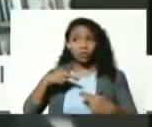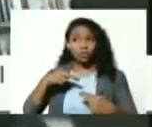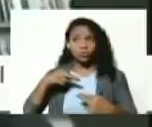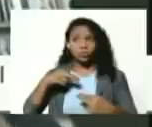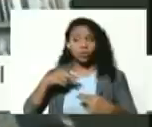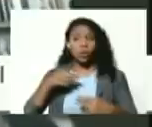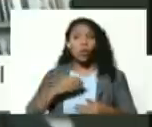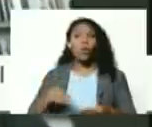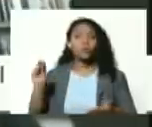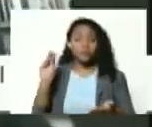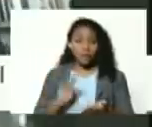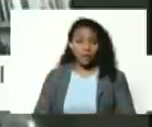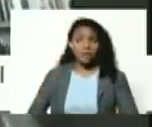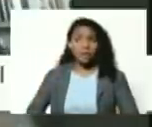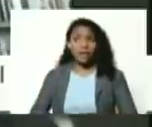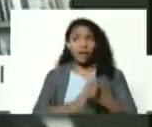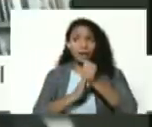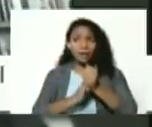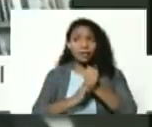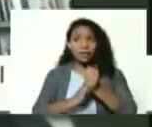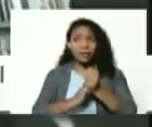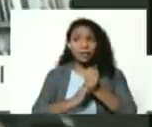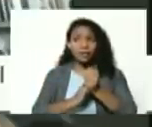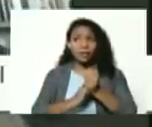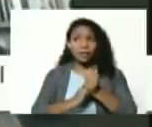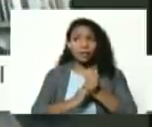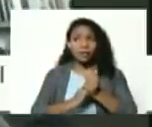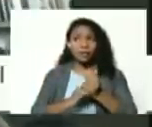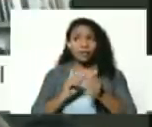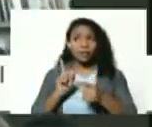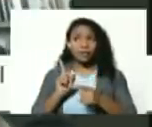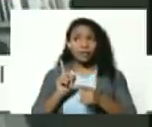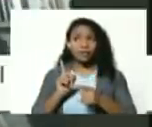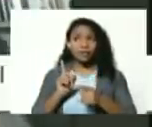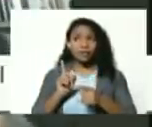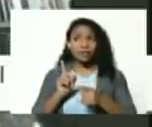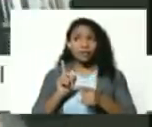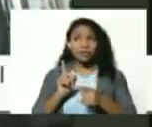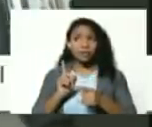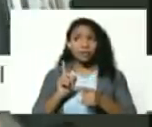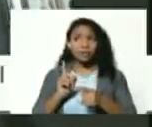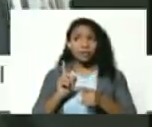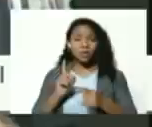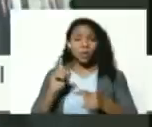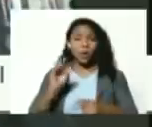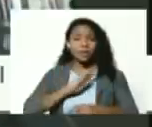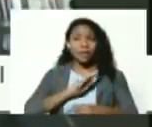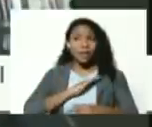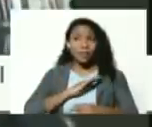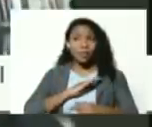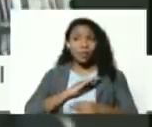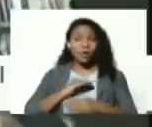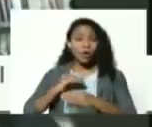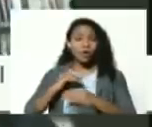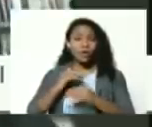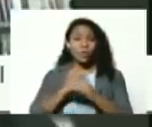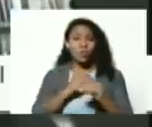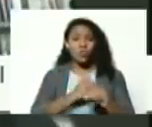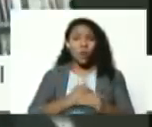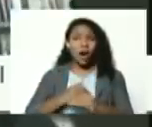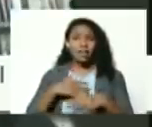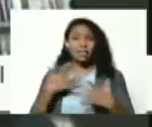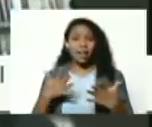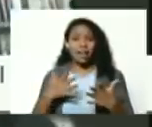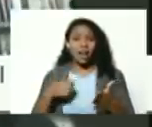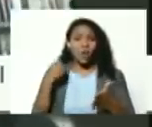dirigida por presidente Maduro lo que tiene en común es que la lucha